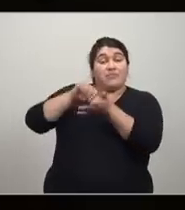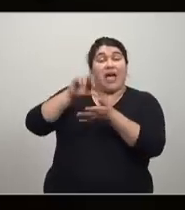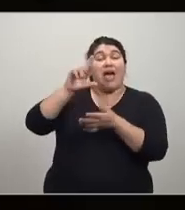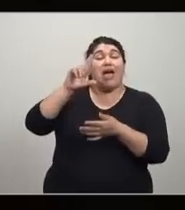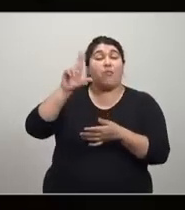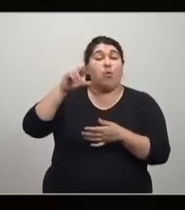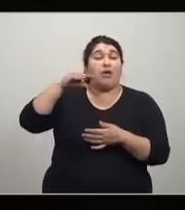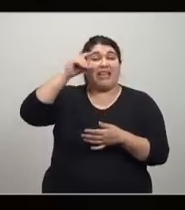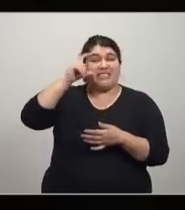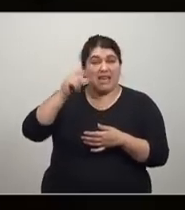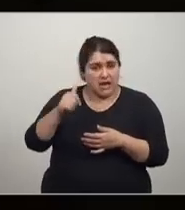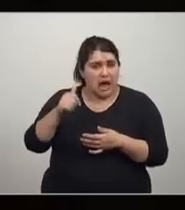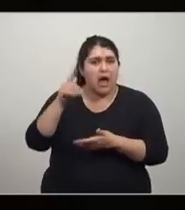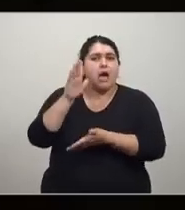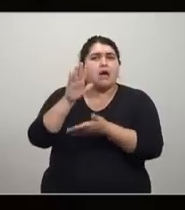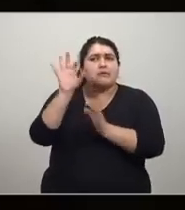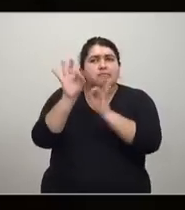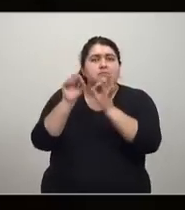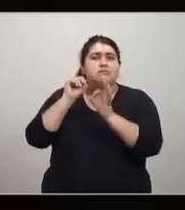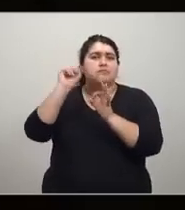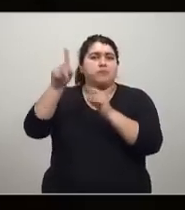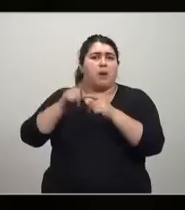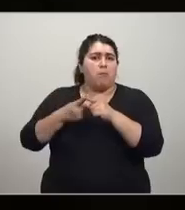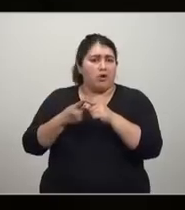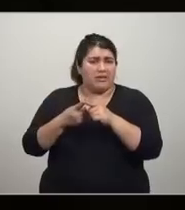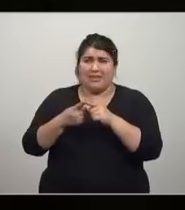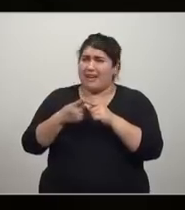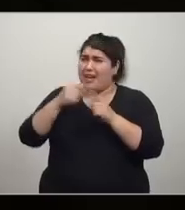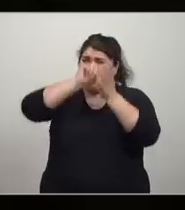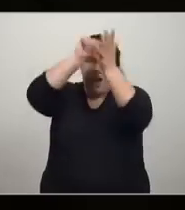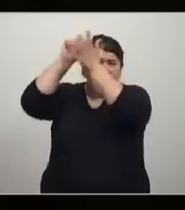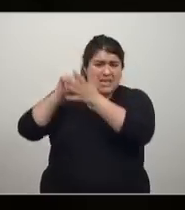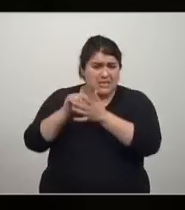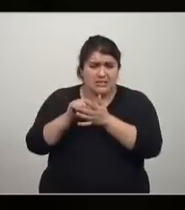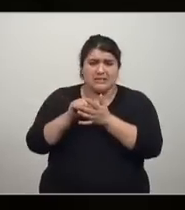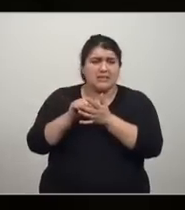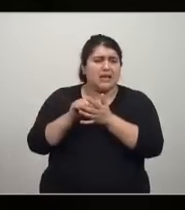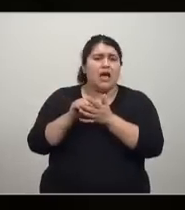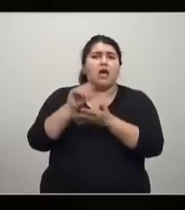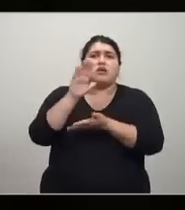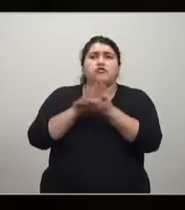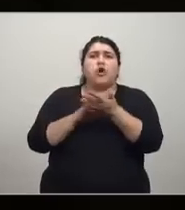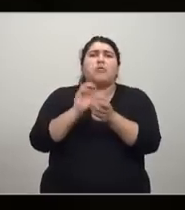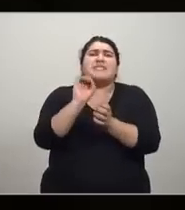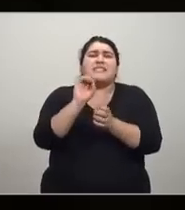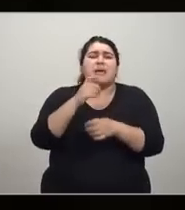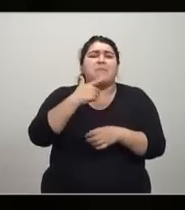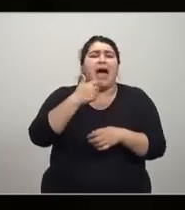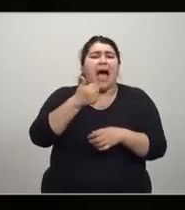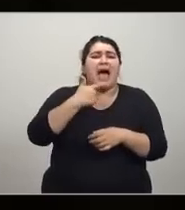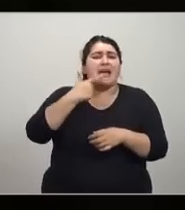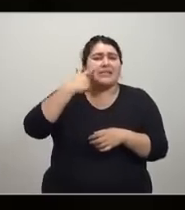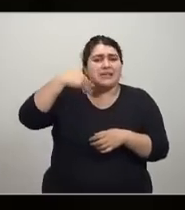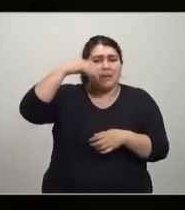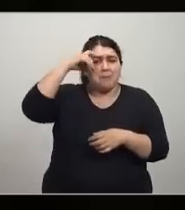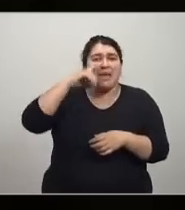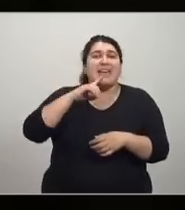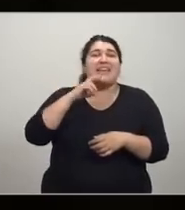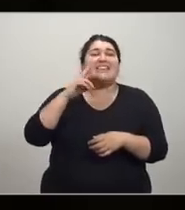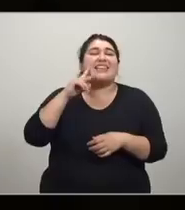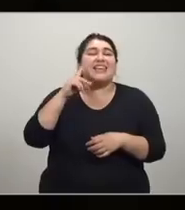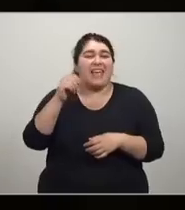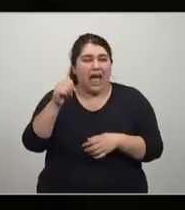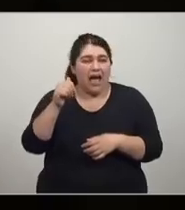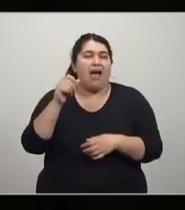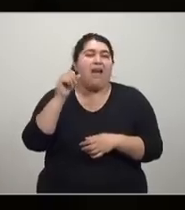simetría de poder. Pero el mundo, en el mundo no existe equilibrio de poderes, existe asimetría de poderes. Mientras